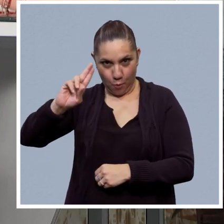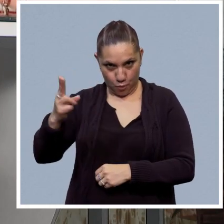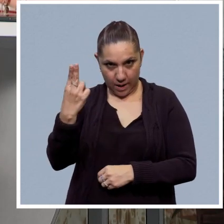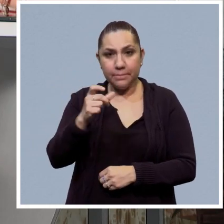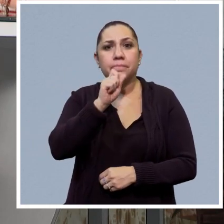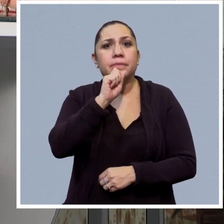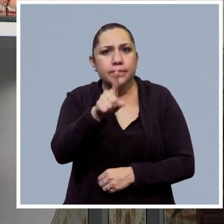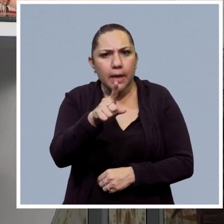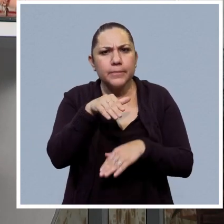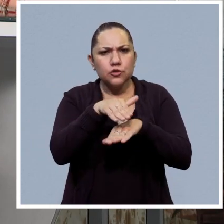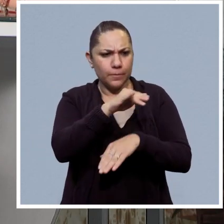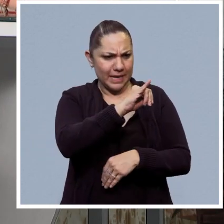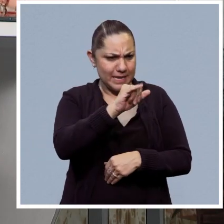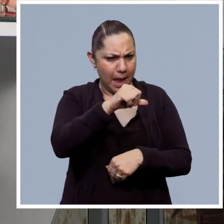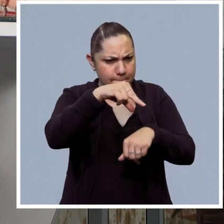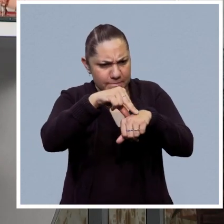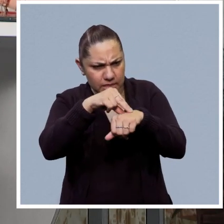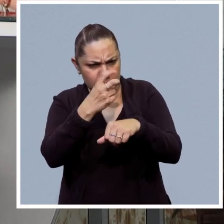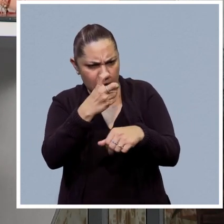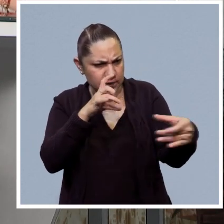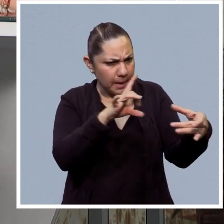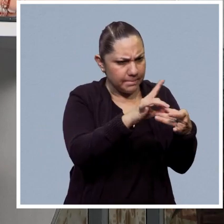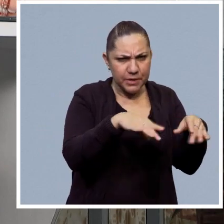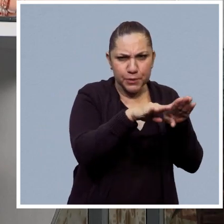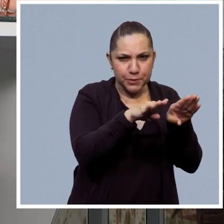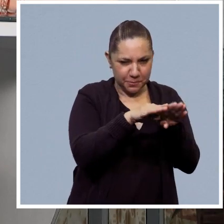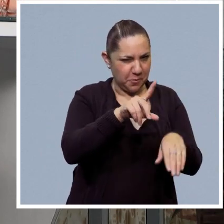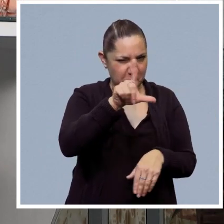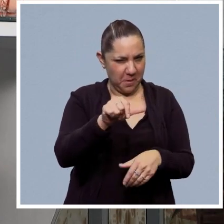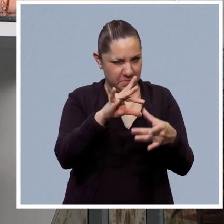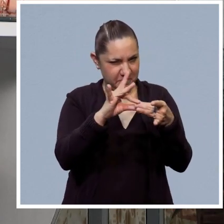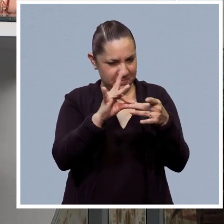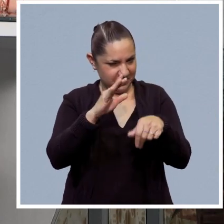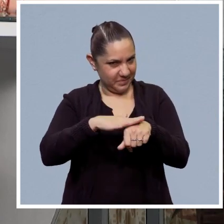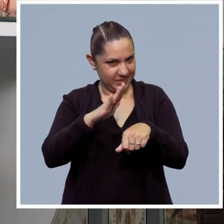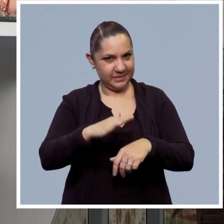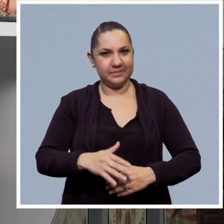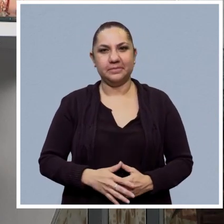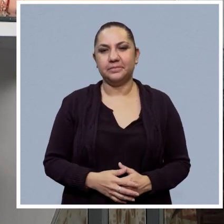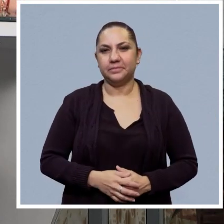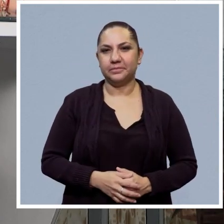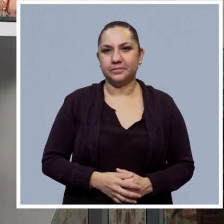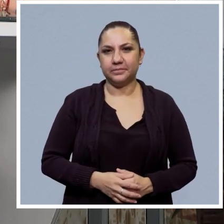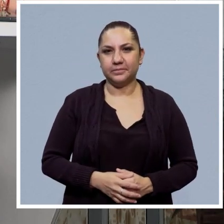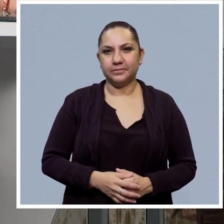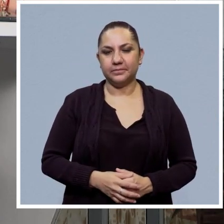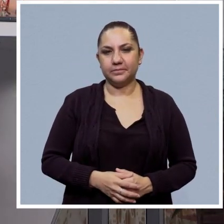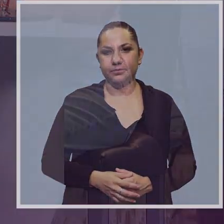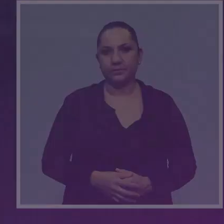universidad y también la aplicación de la IA en la medicina. Todo esto y más aquí en Entrending.